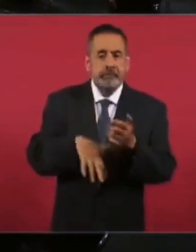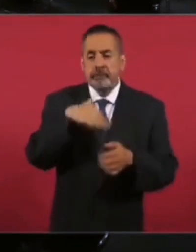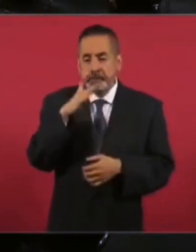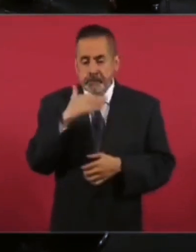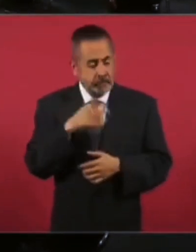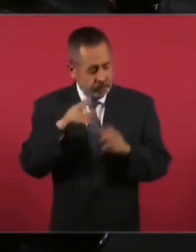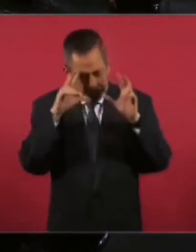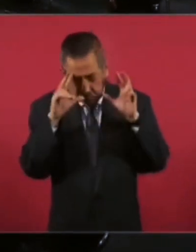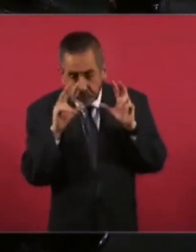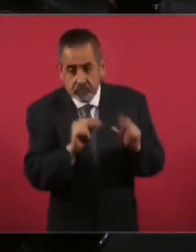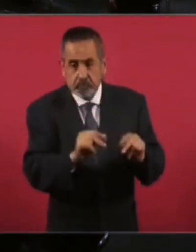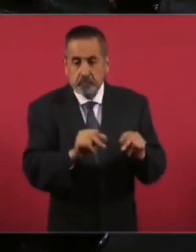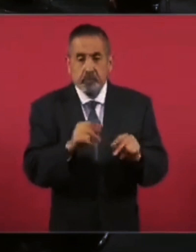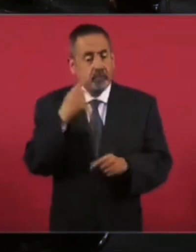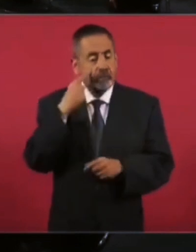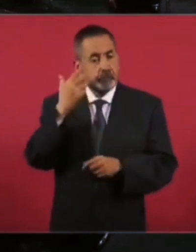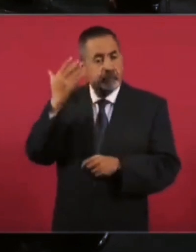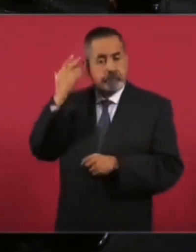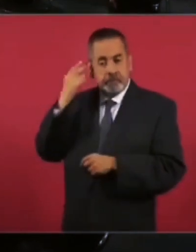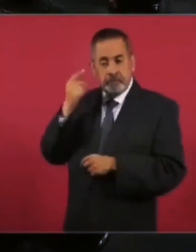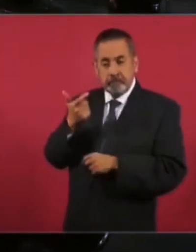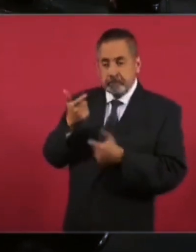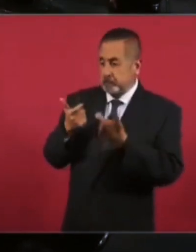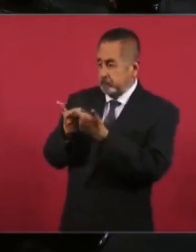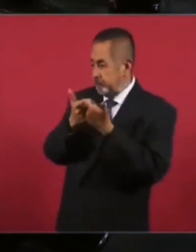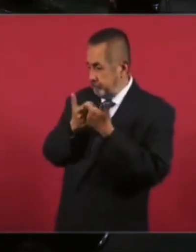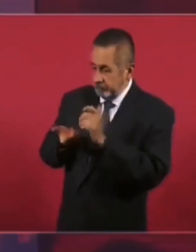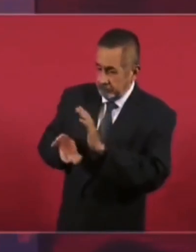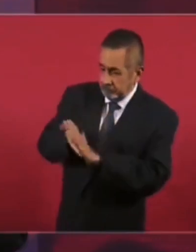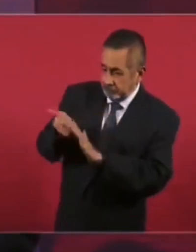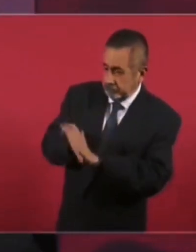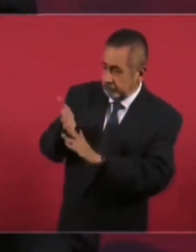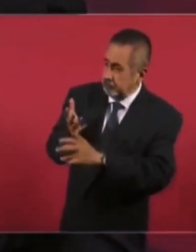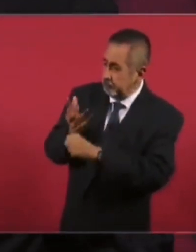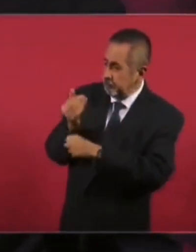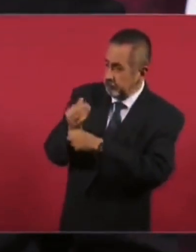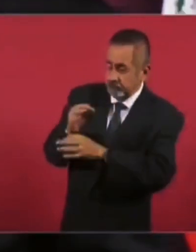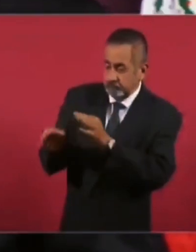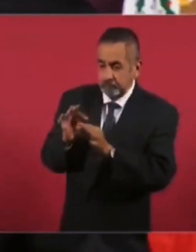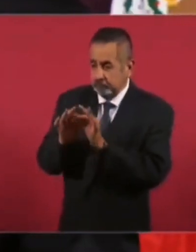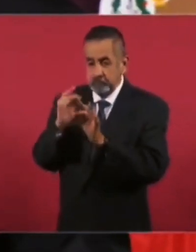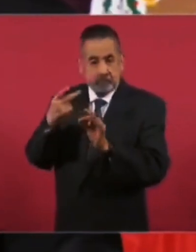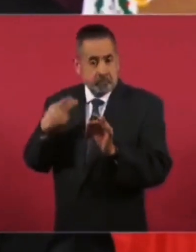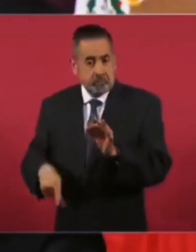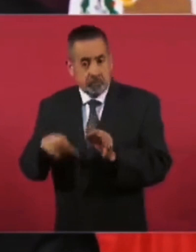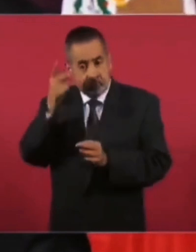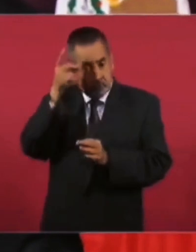dinero de todos los mexicanos, se trasladó a particulares. Entonces,